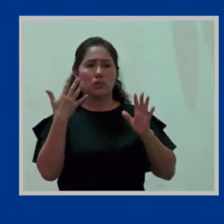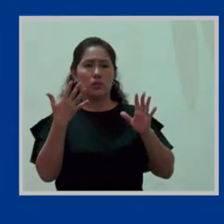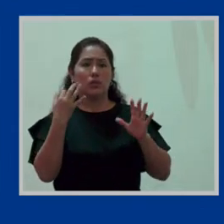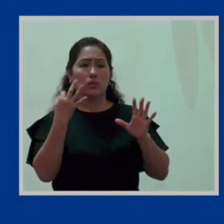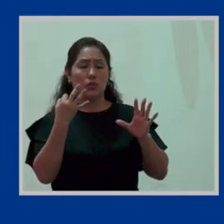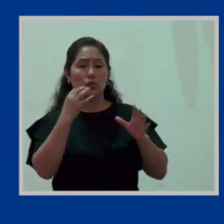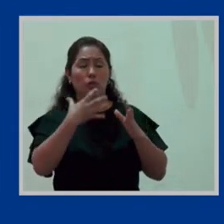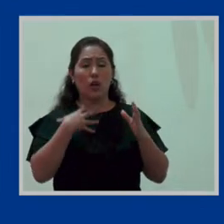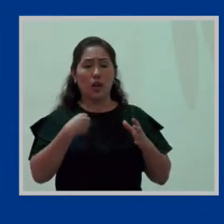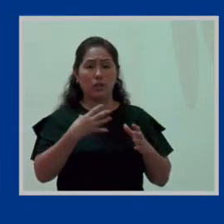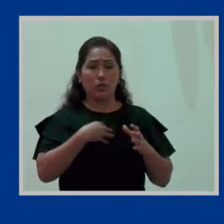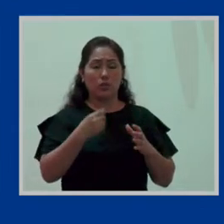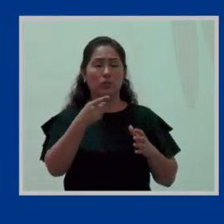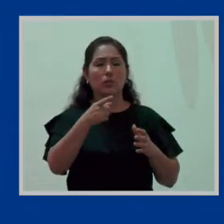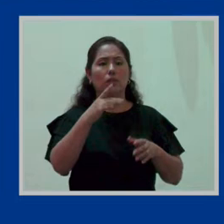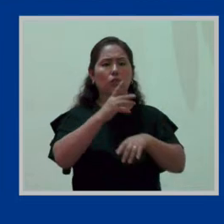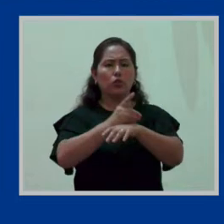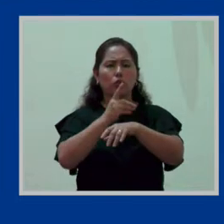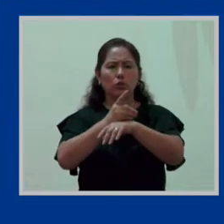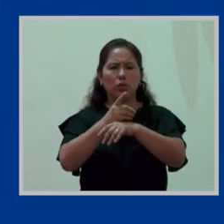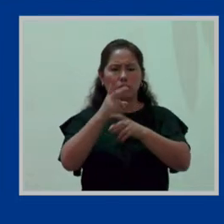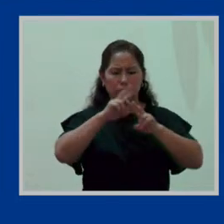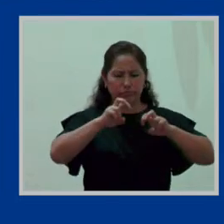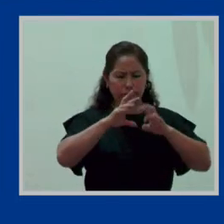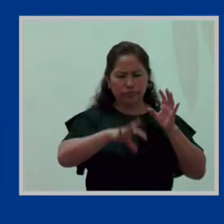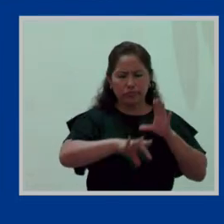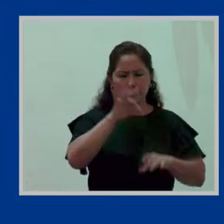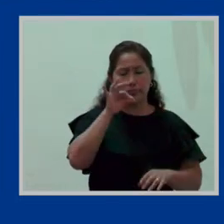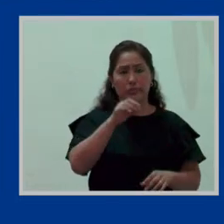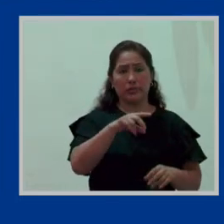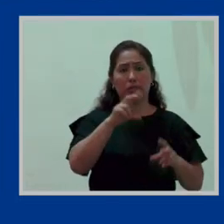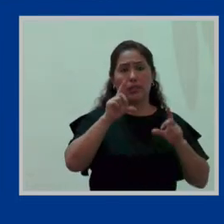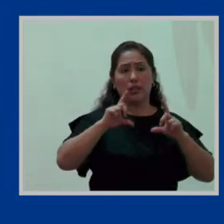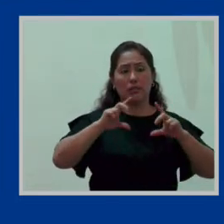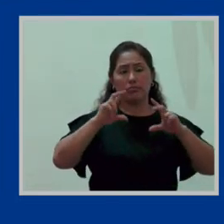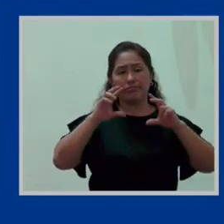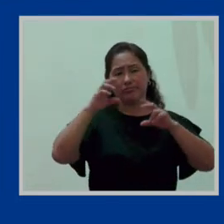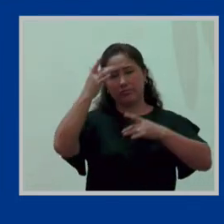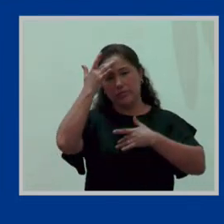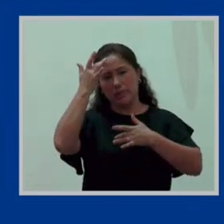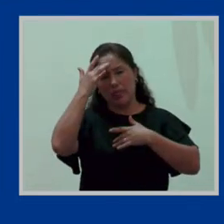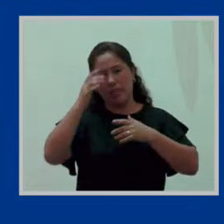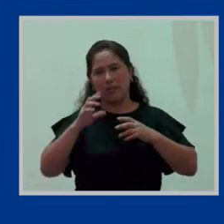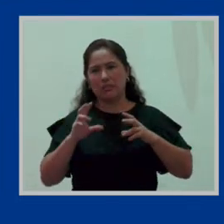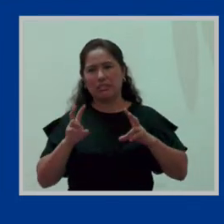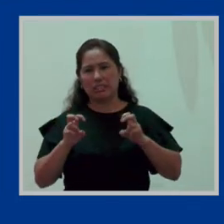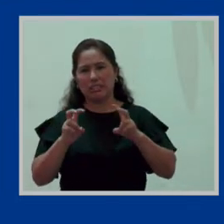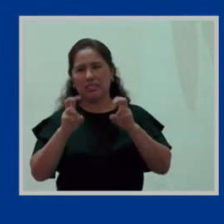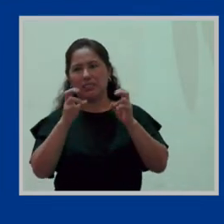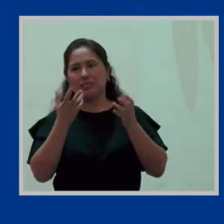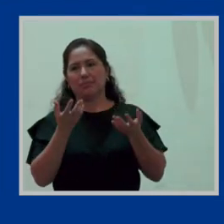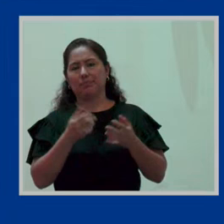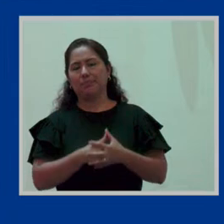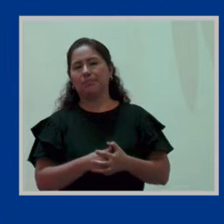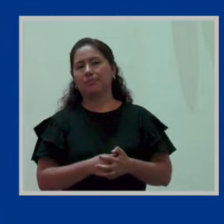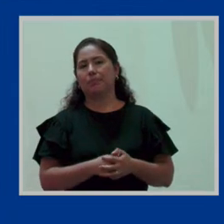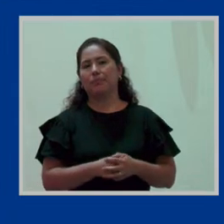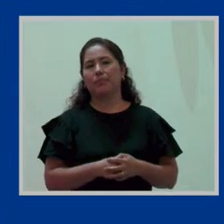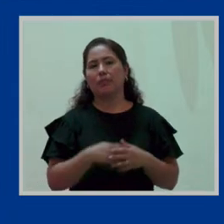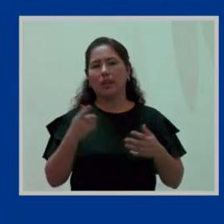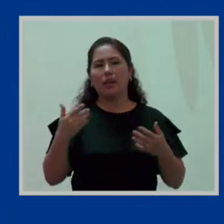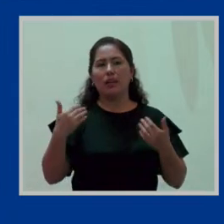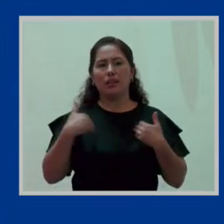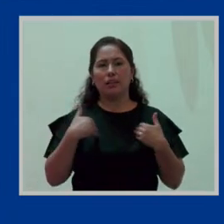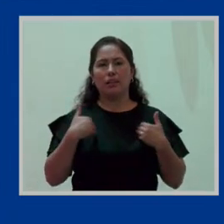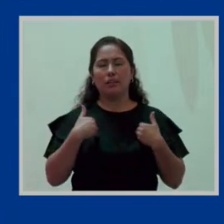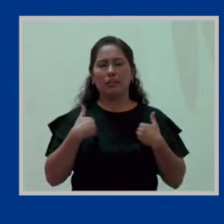diagnosticado, lógicamente, por un médico especialista. Miren, si bien es cierto, esta licencia es con goce de haber, tiene una particularidad.